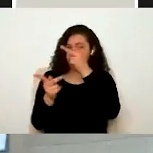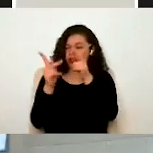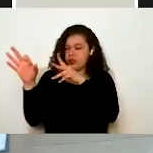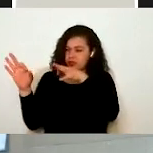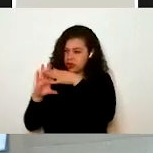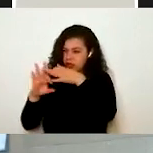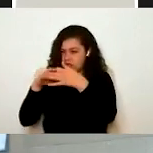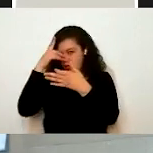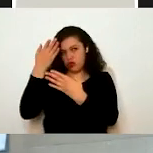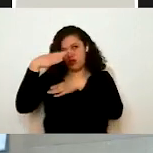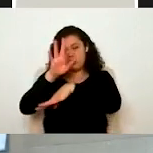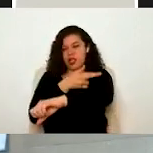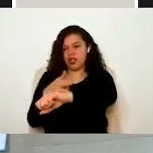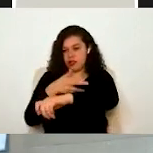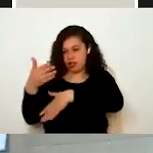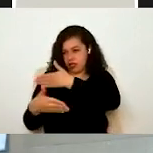servicios.